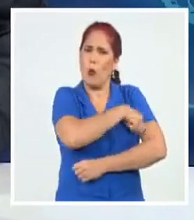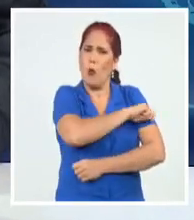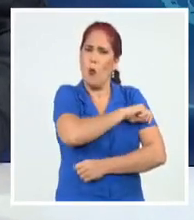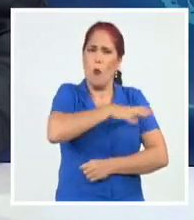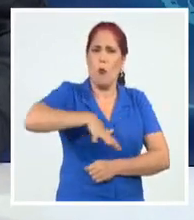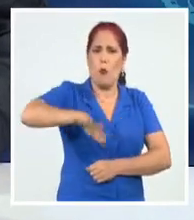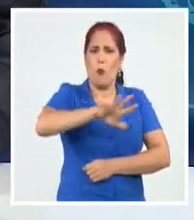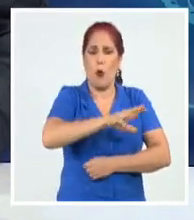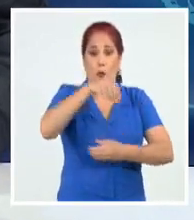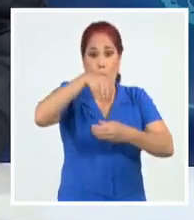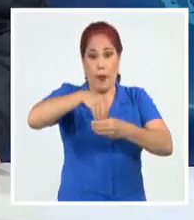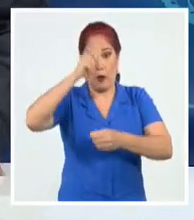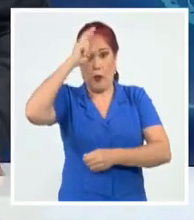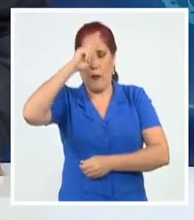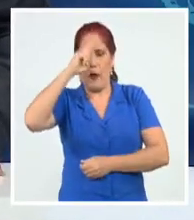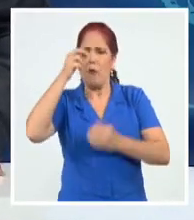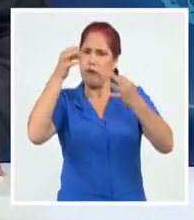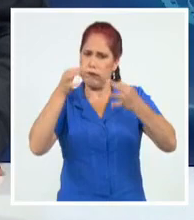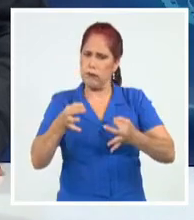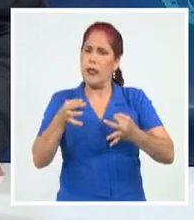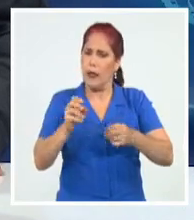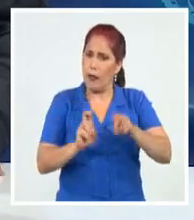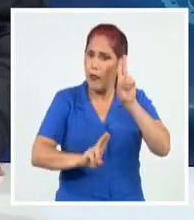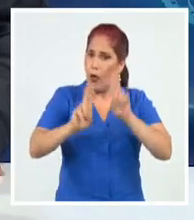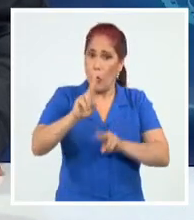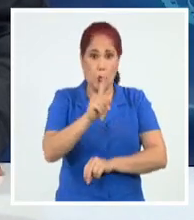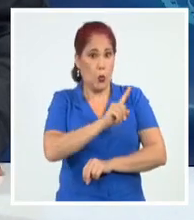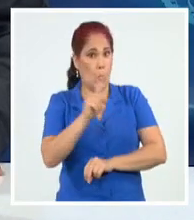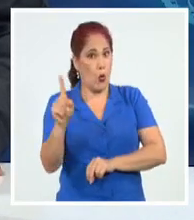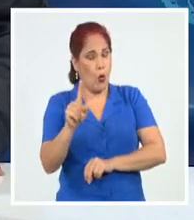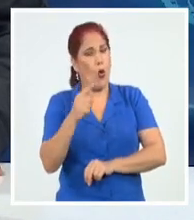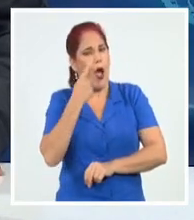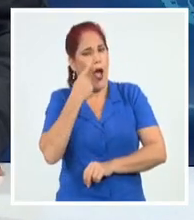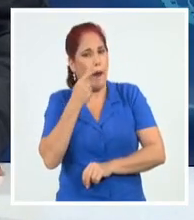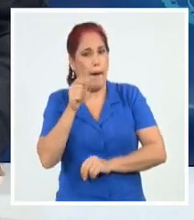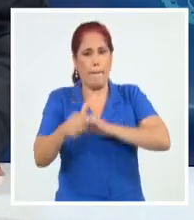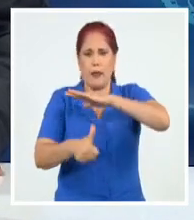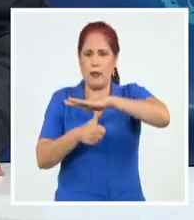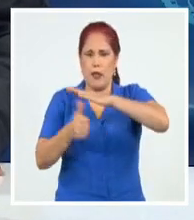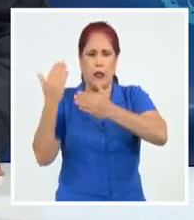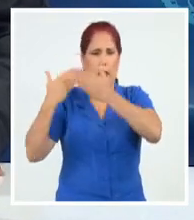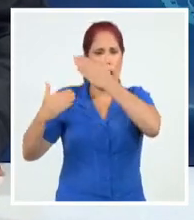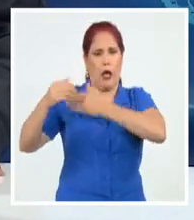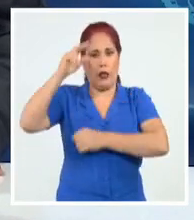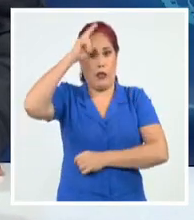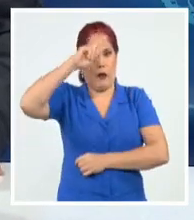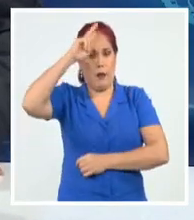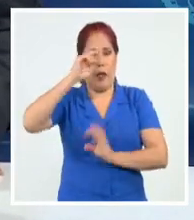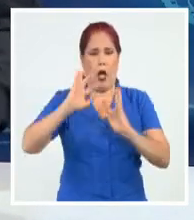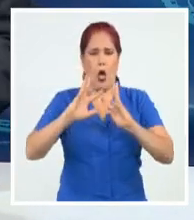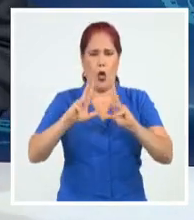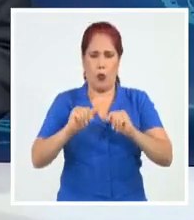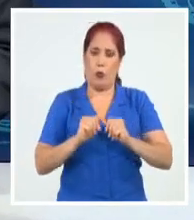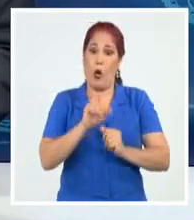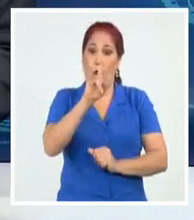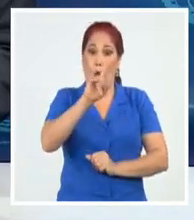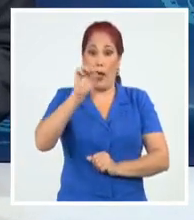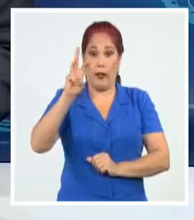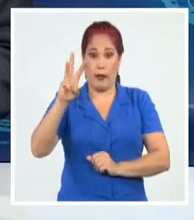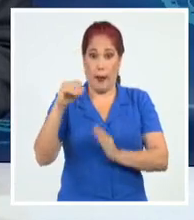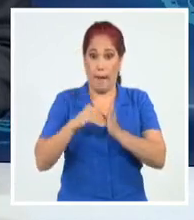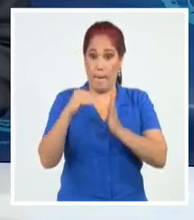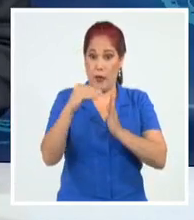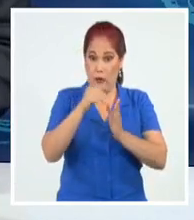vinculante, para determinar si están o no de acuerdo en enjuiciar a los expresidentes que hayan cometido algún delito. Más de 93 millones de